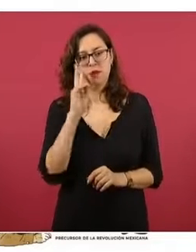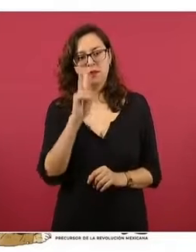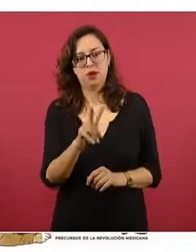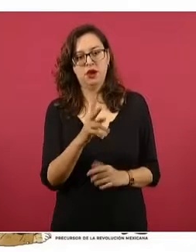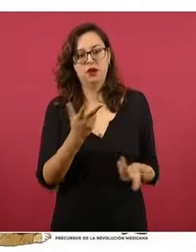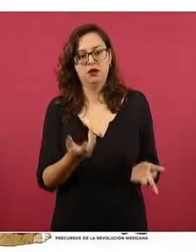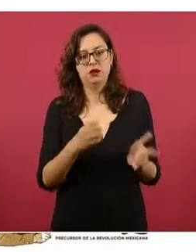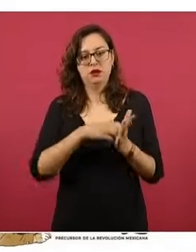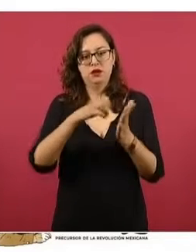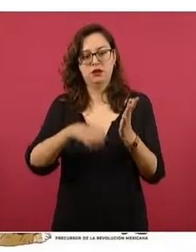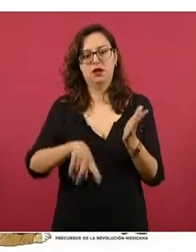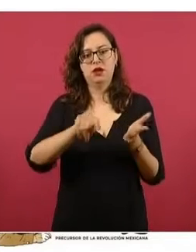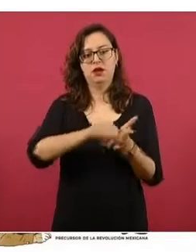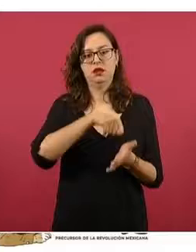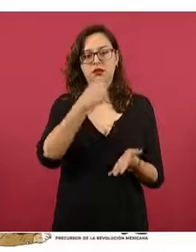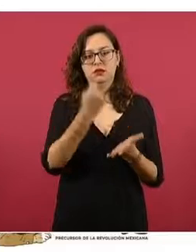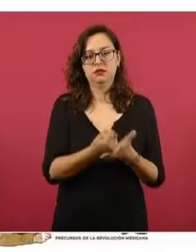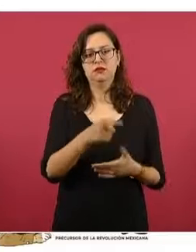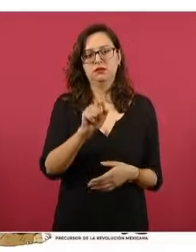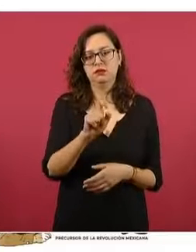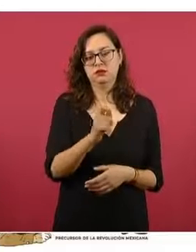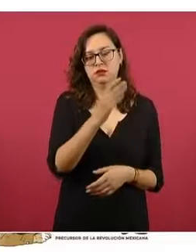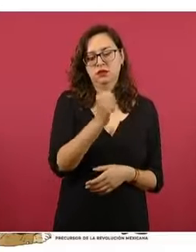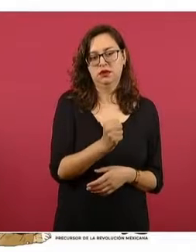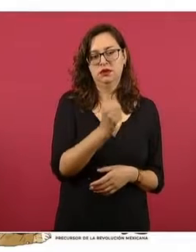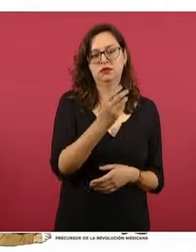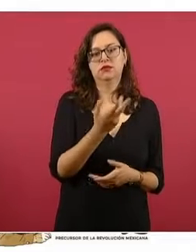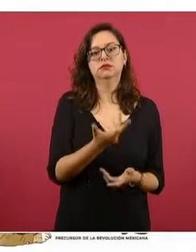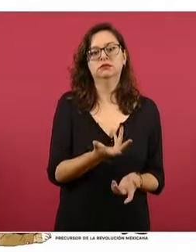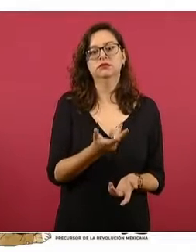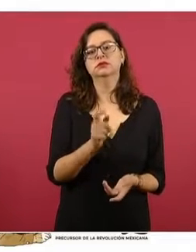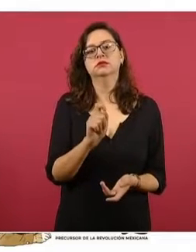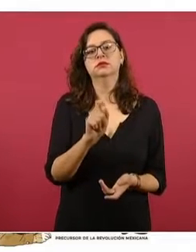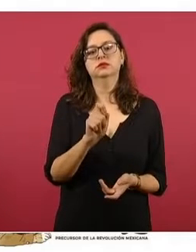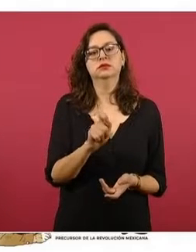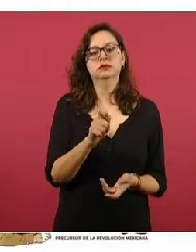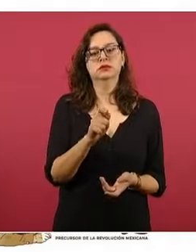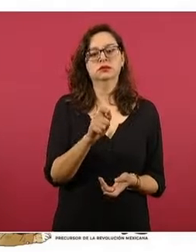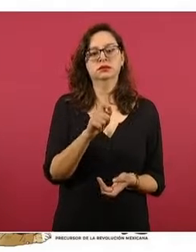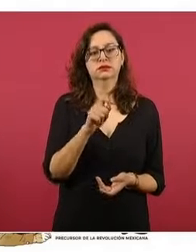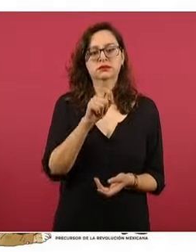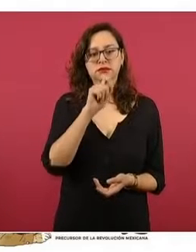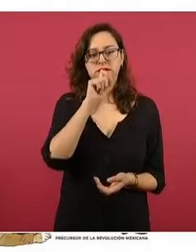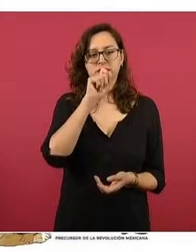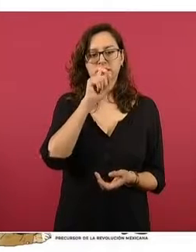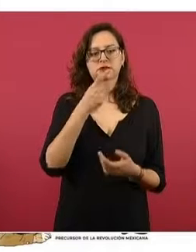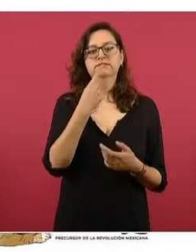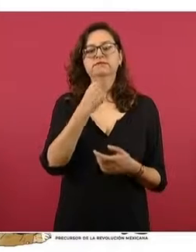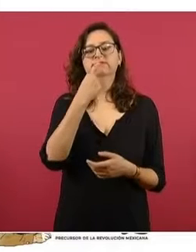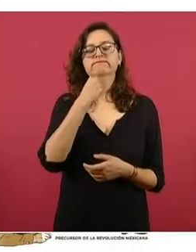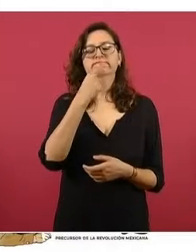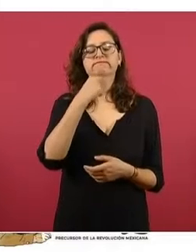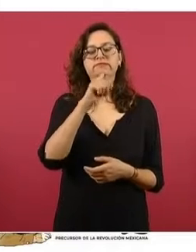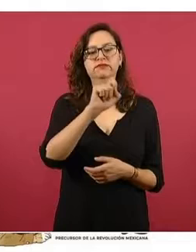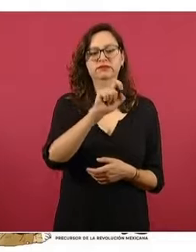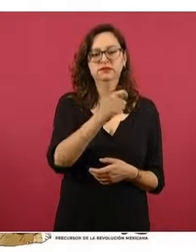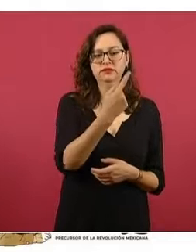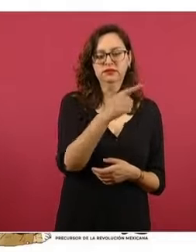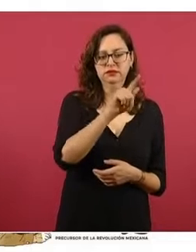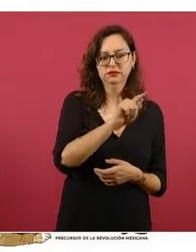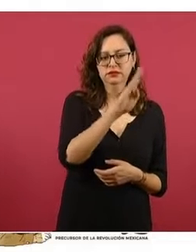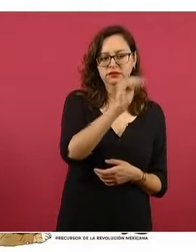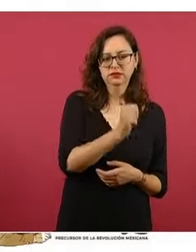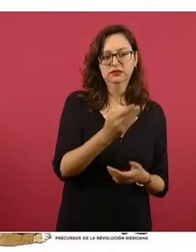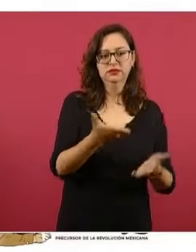Pemex, con un precio al público de 29.79 y 21.89 de Soriano, Tampico, Tamaulipas, las más caras 27